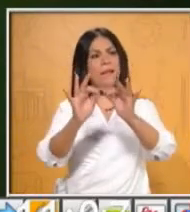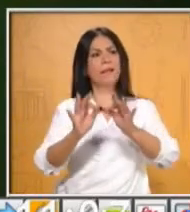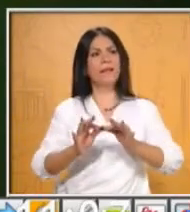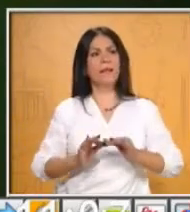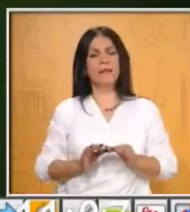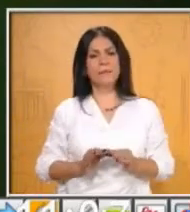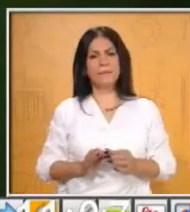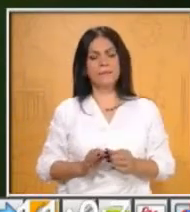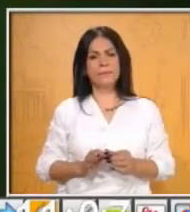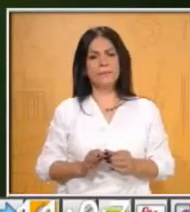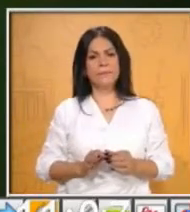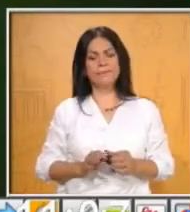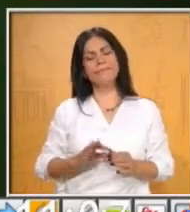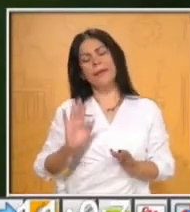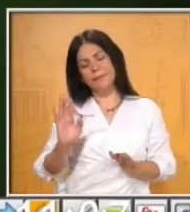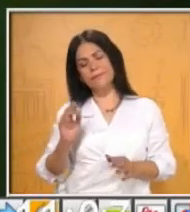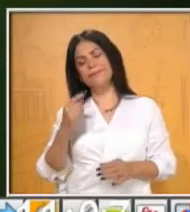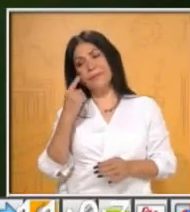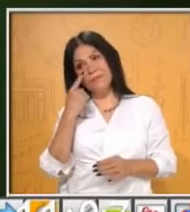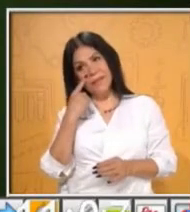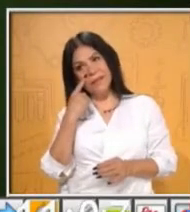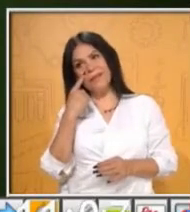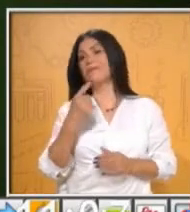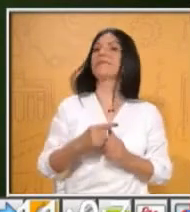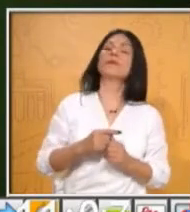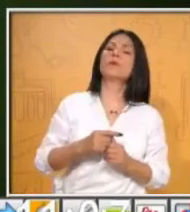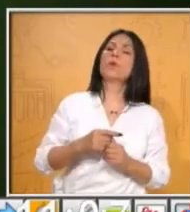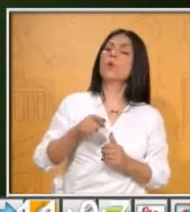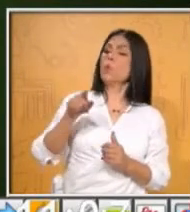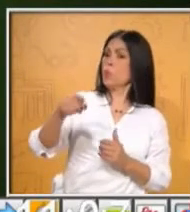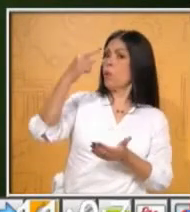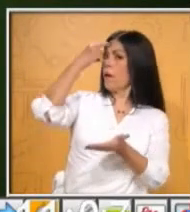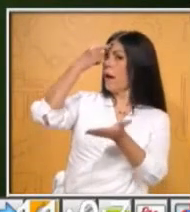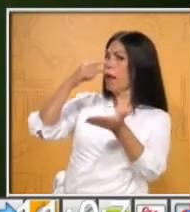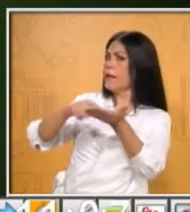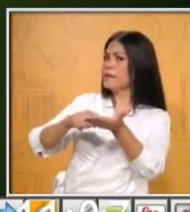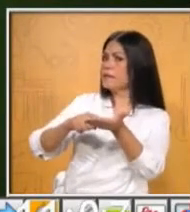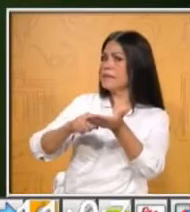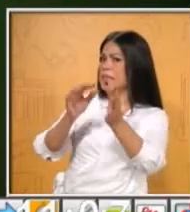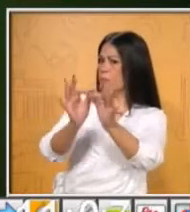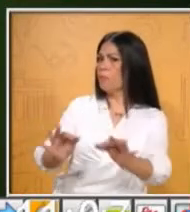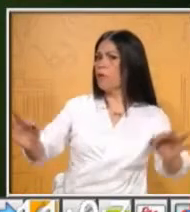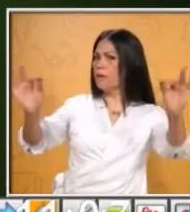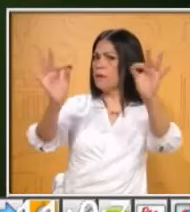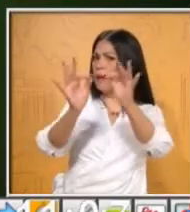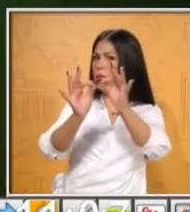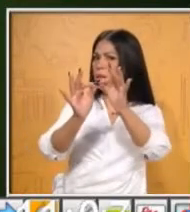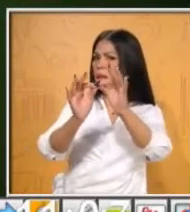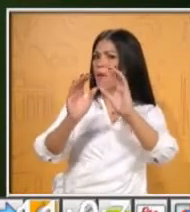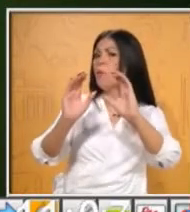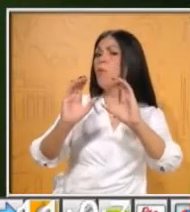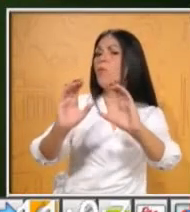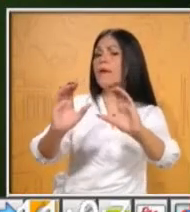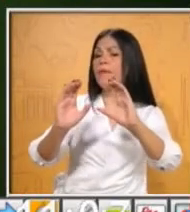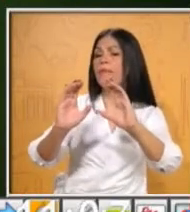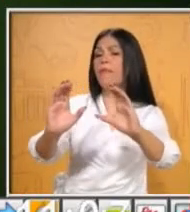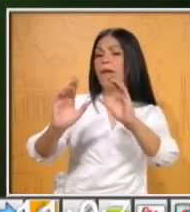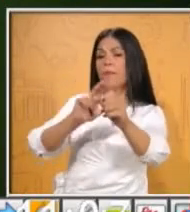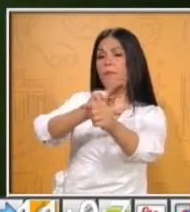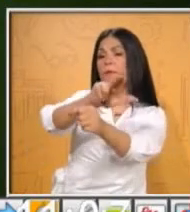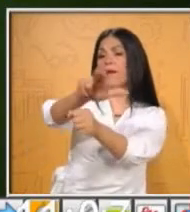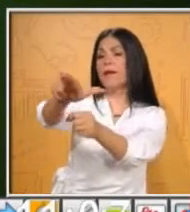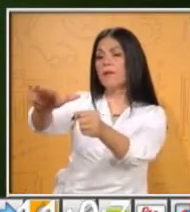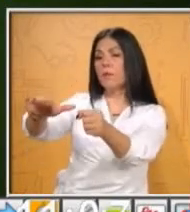A ver, pequeñitos, ¿ustedes por qué creen que sea importante cuidar nuestro medio ambiente? ¿Tú crees que si